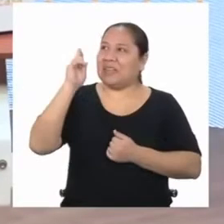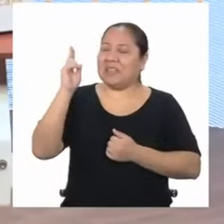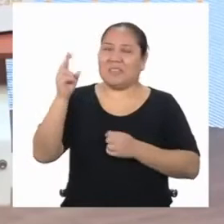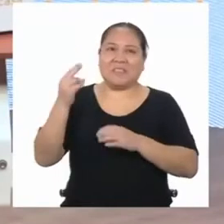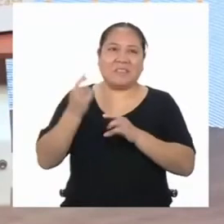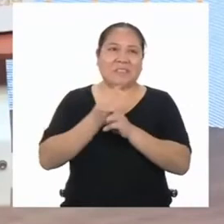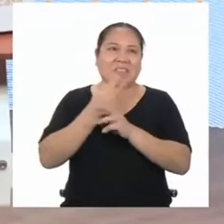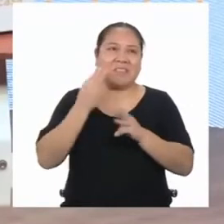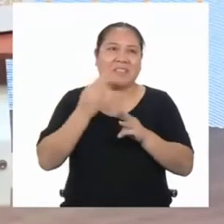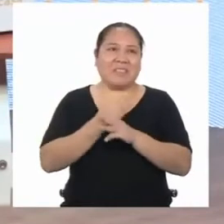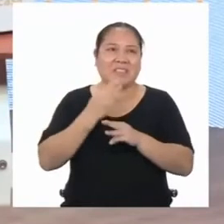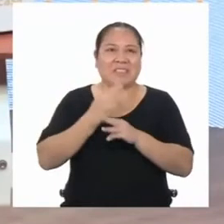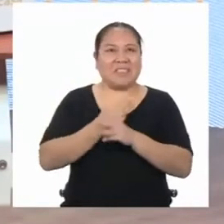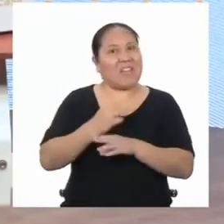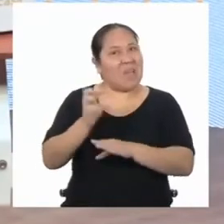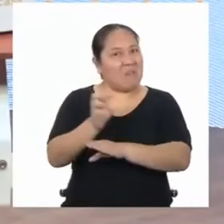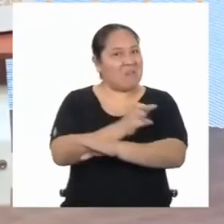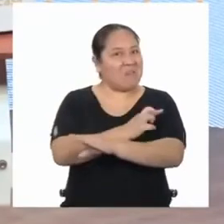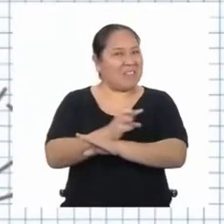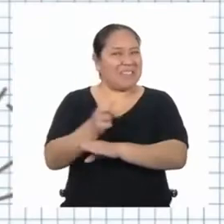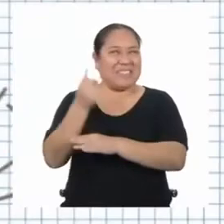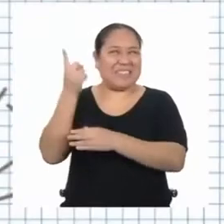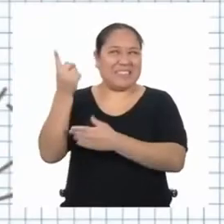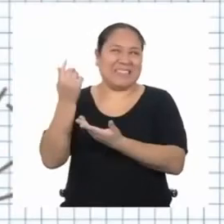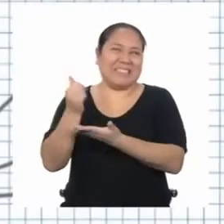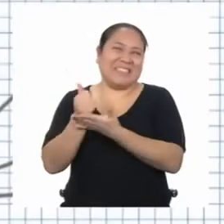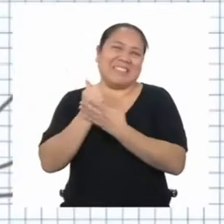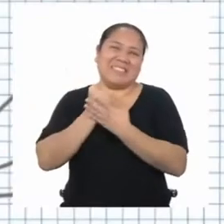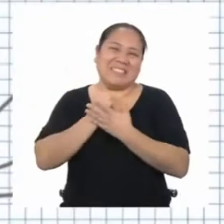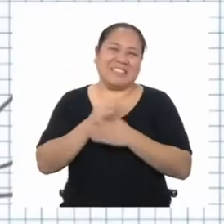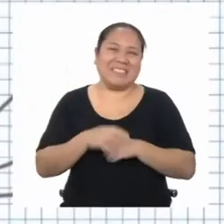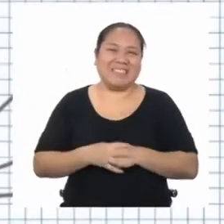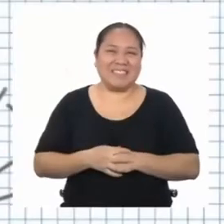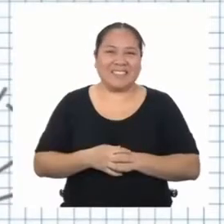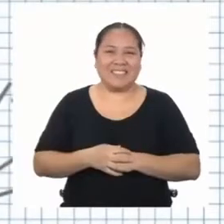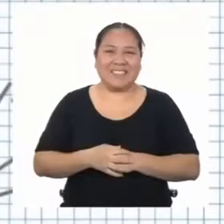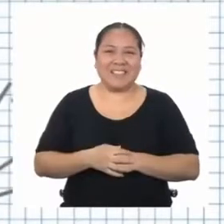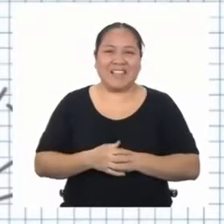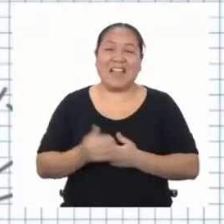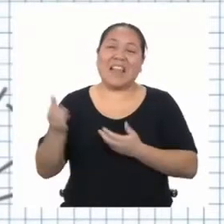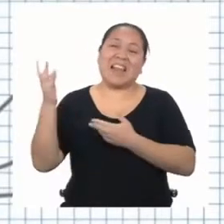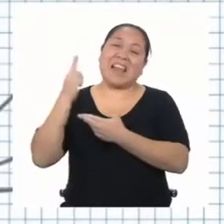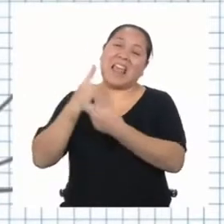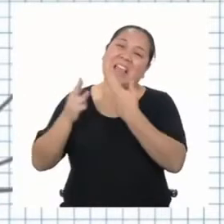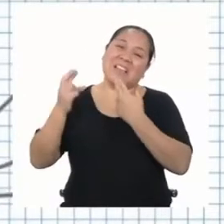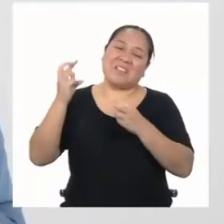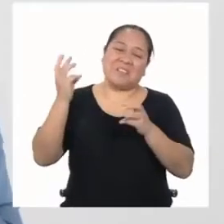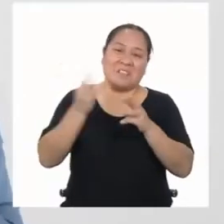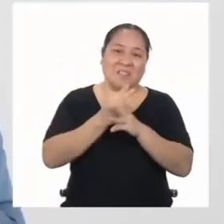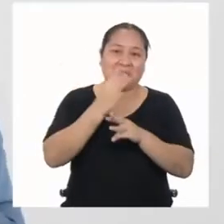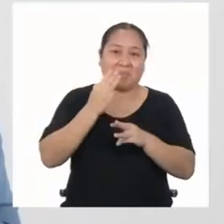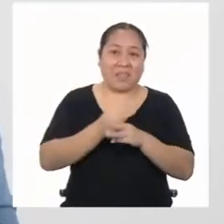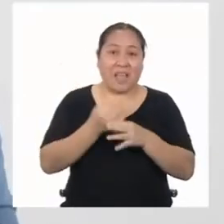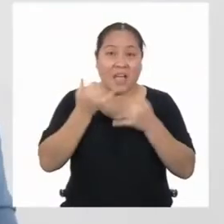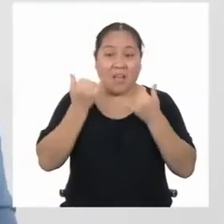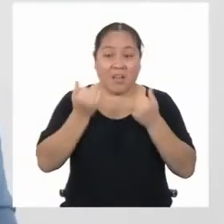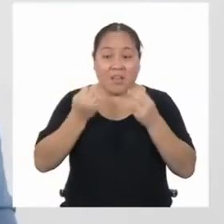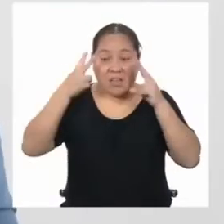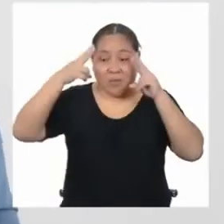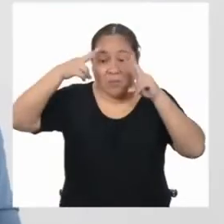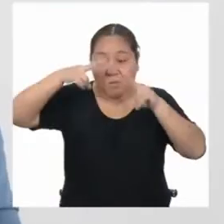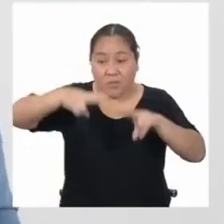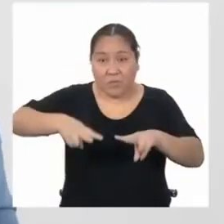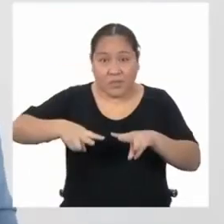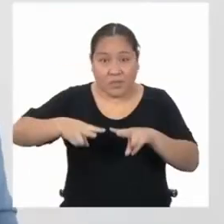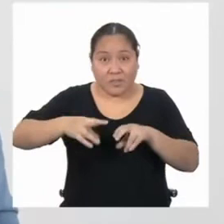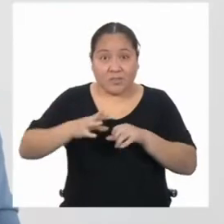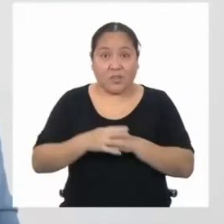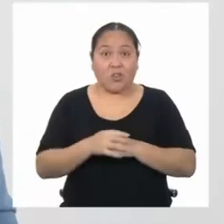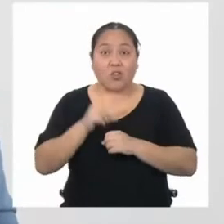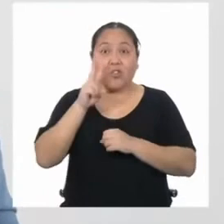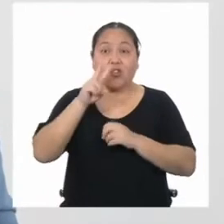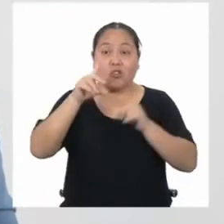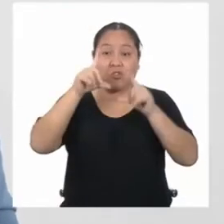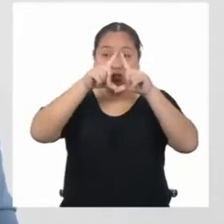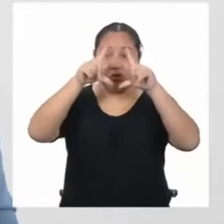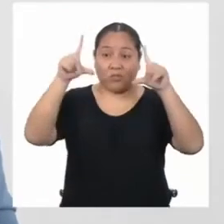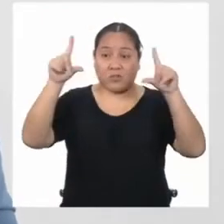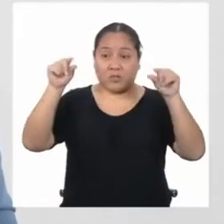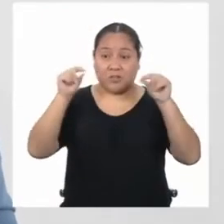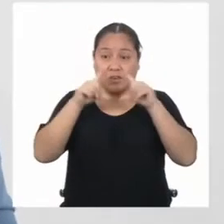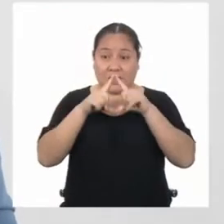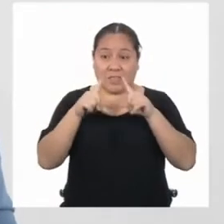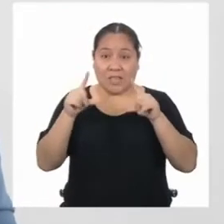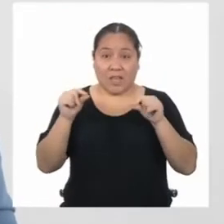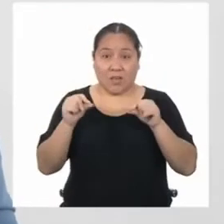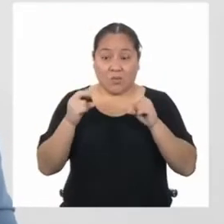y poesía. Suena bien, ¿eh? Volvamos a las mates. Ahora que hemos identificado los dos rectángulos,